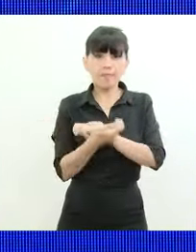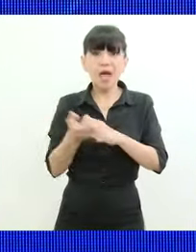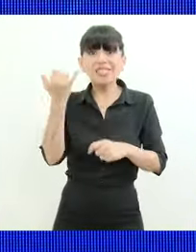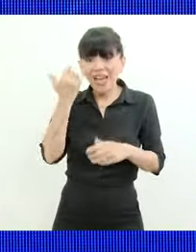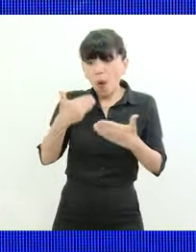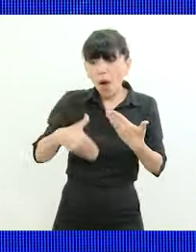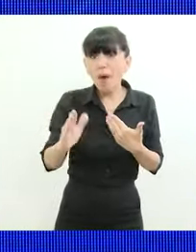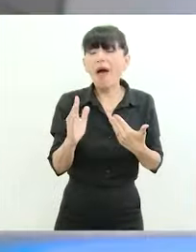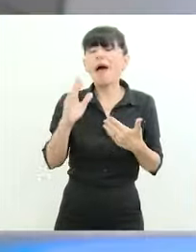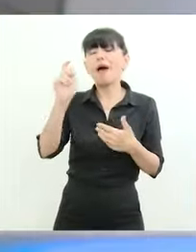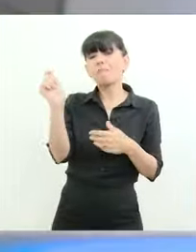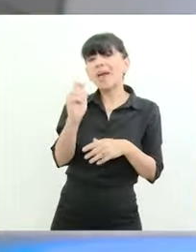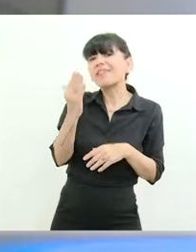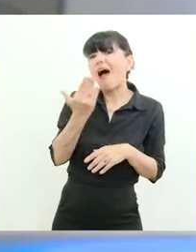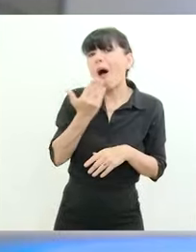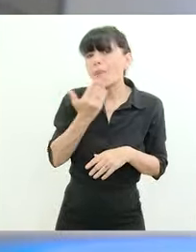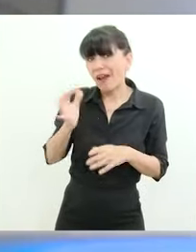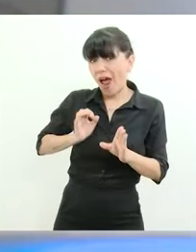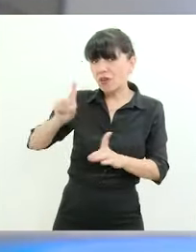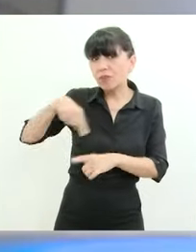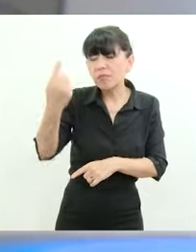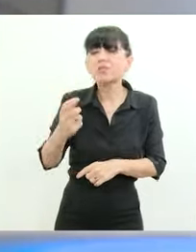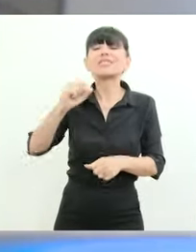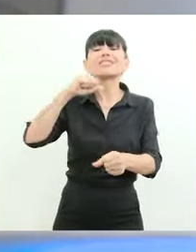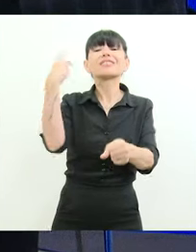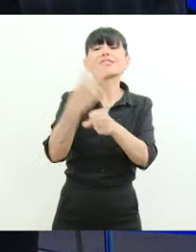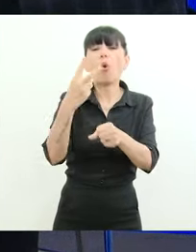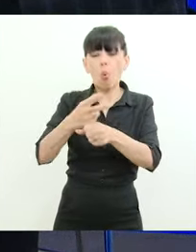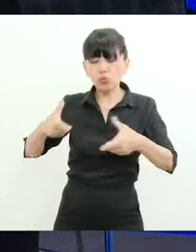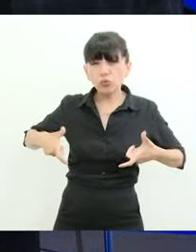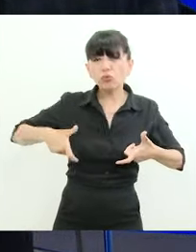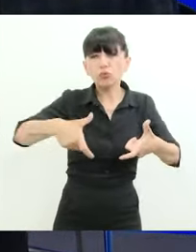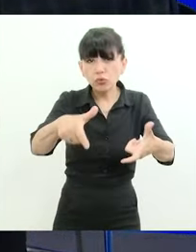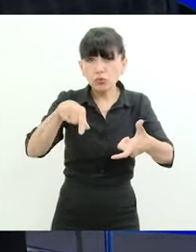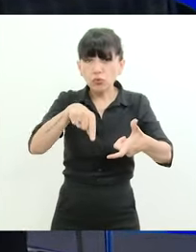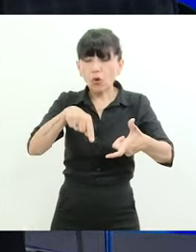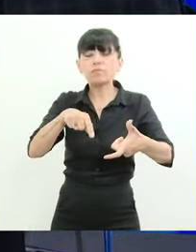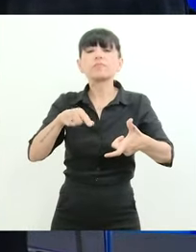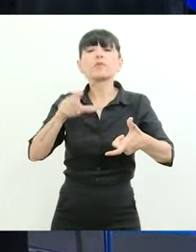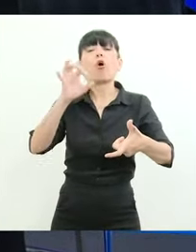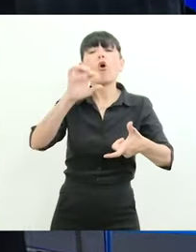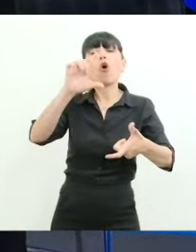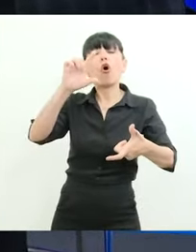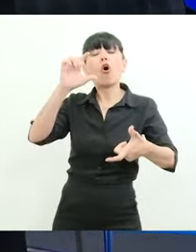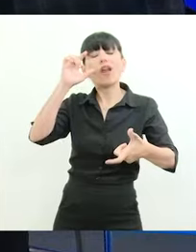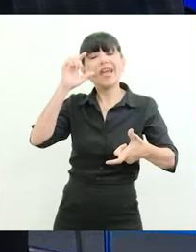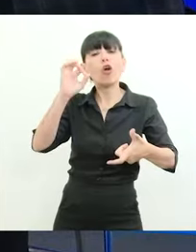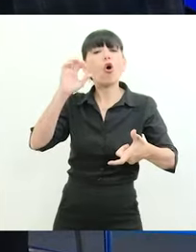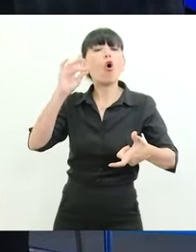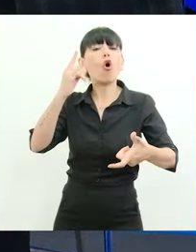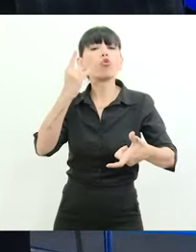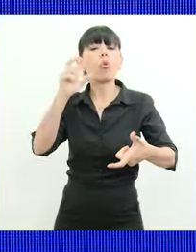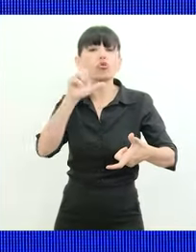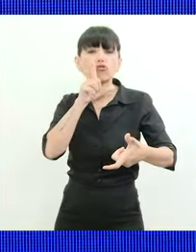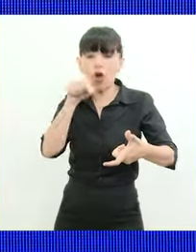para abril del año que viene, el segundo oleoducto de Aldebal, que ustedes saben que lo pusimos en marcha por una resolución